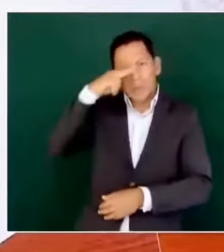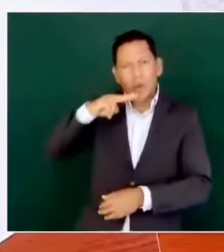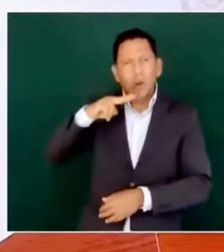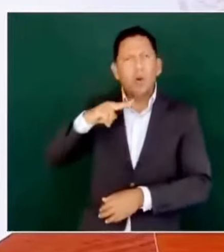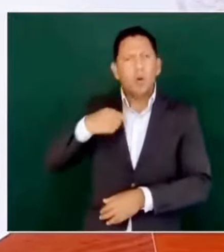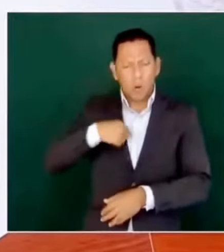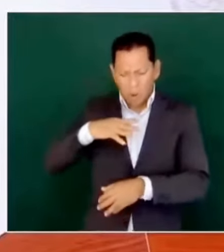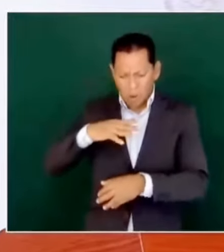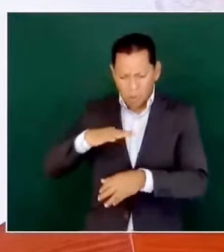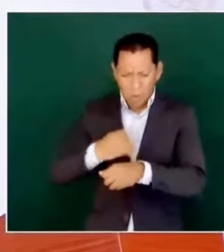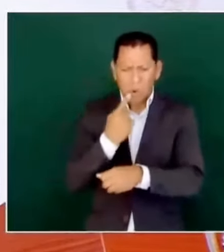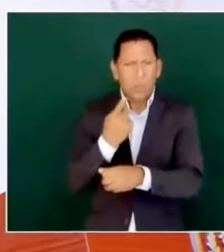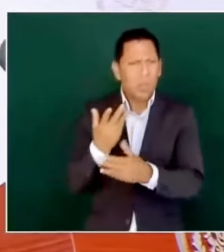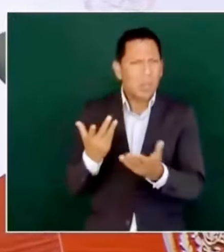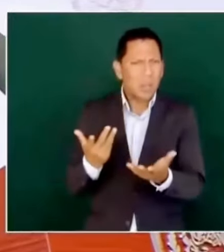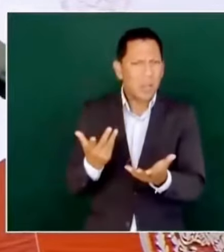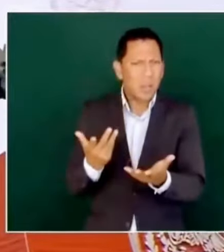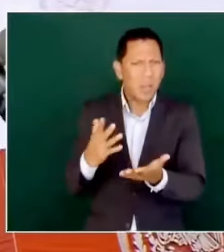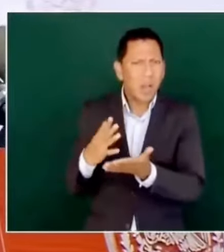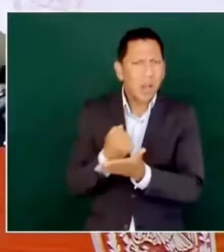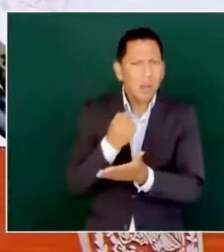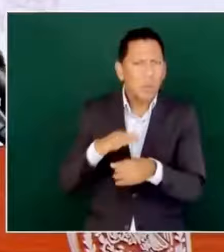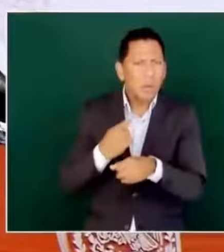Porque los de Iztapalapa,